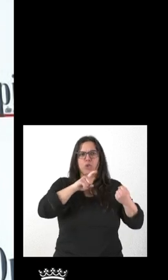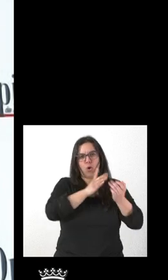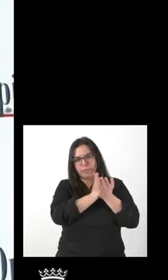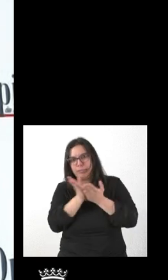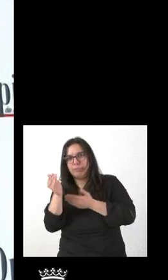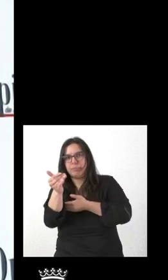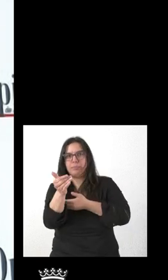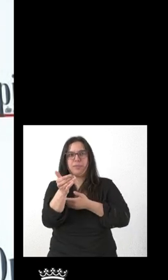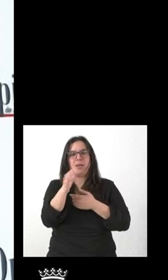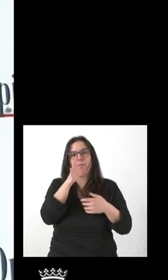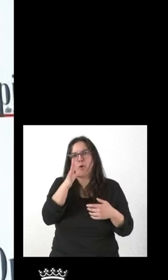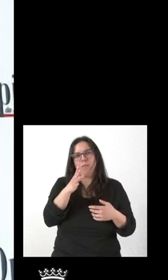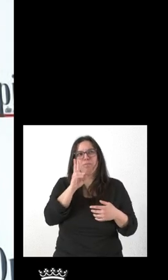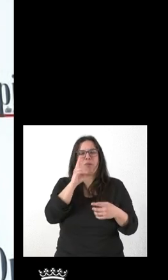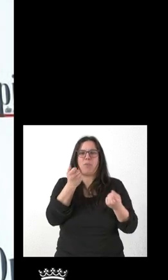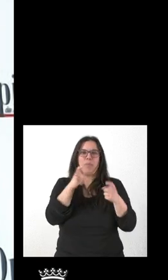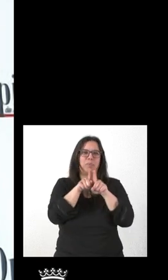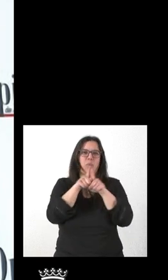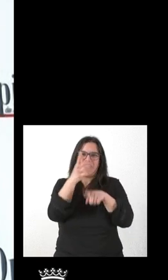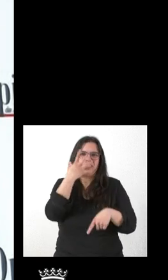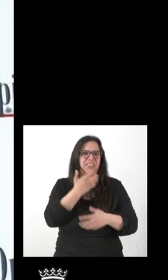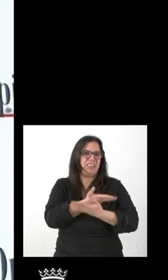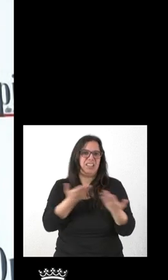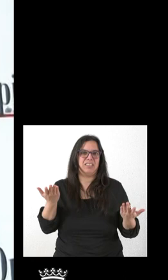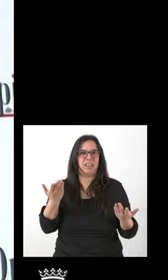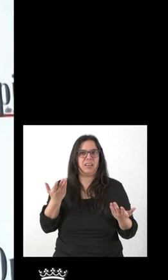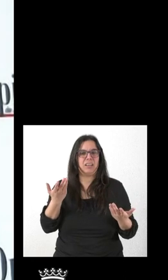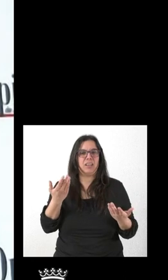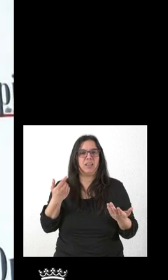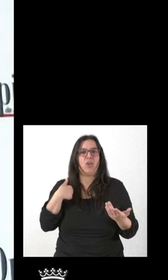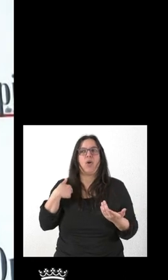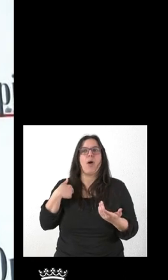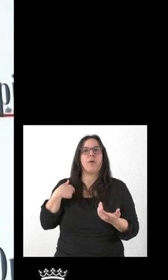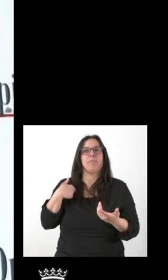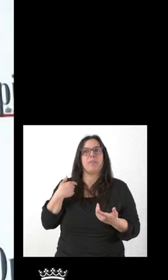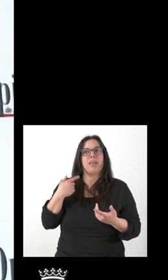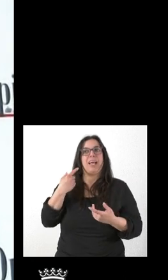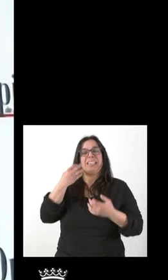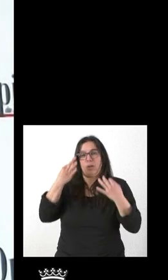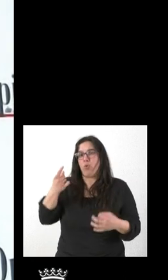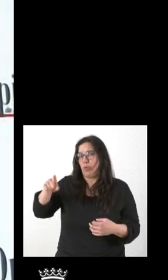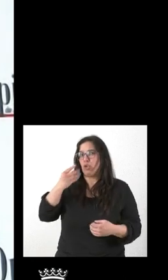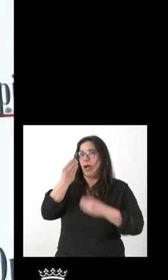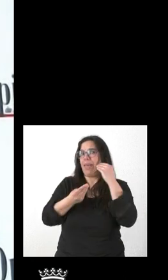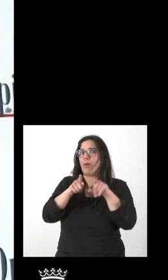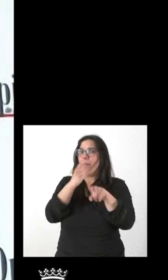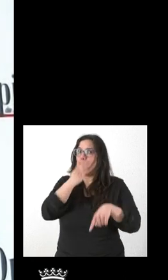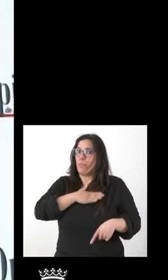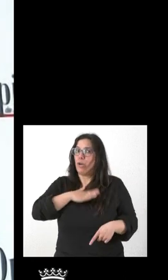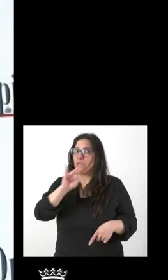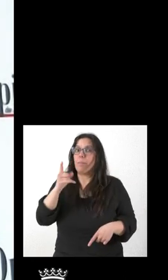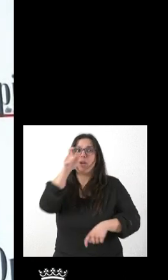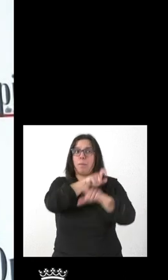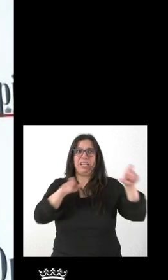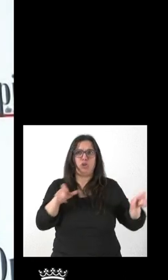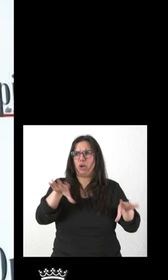es bastante triste. Sin poner en duda su buena intención, la verdad es que hay mucha gente que no ha entendido